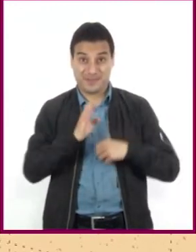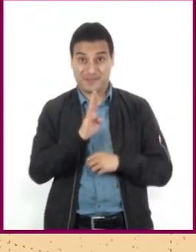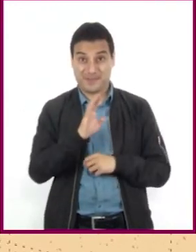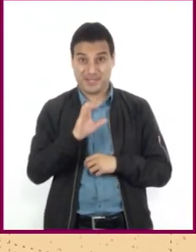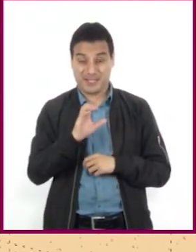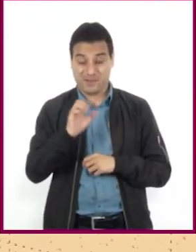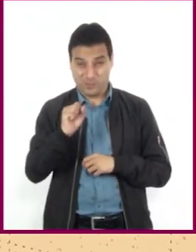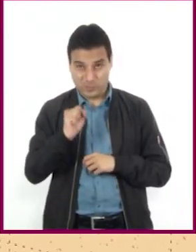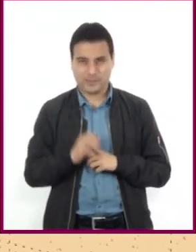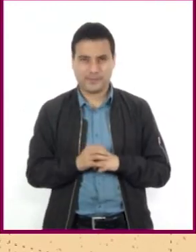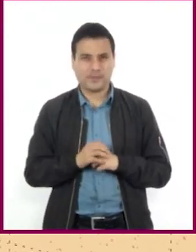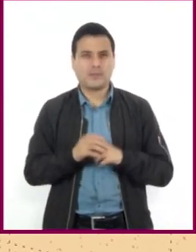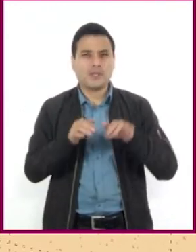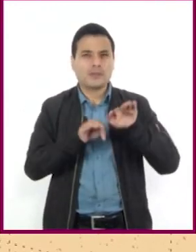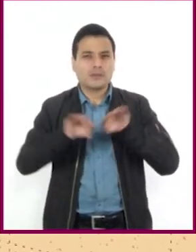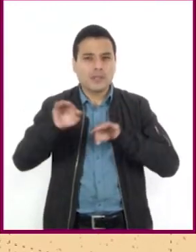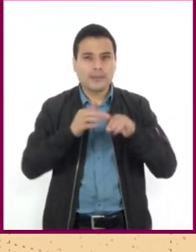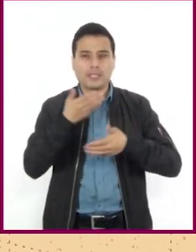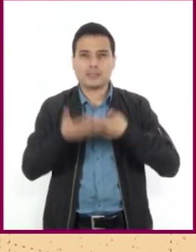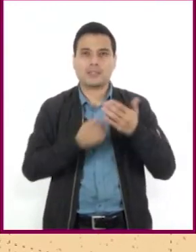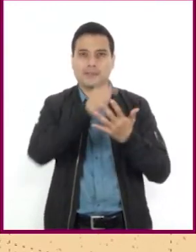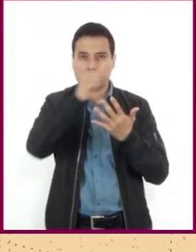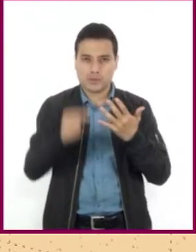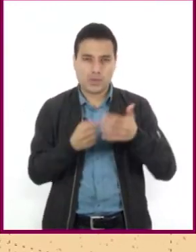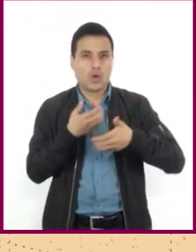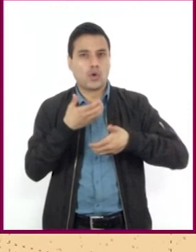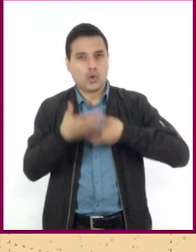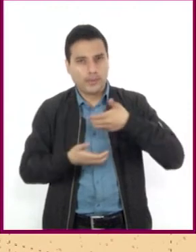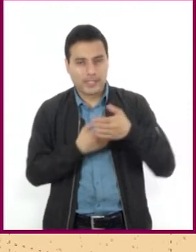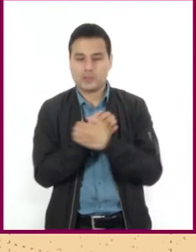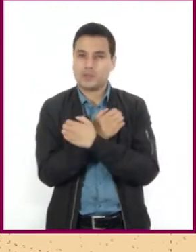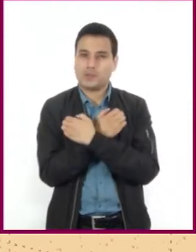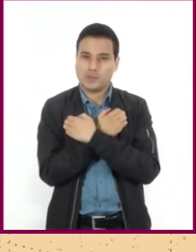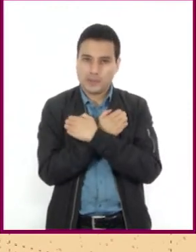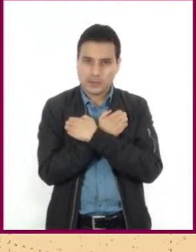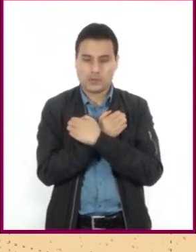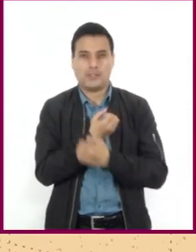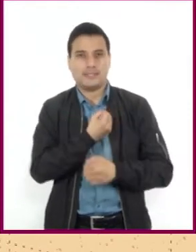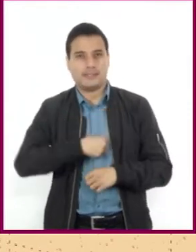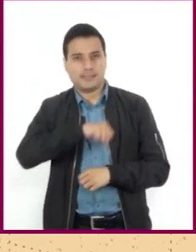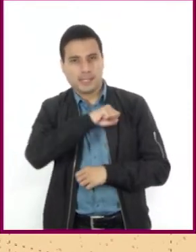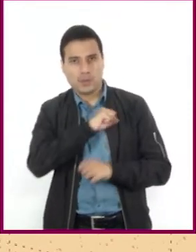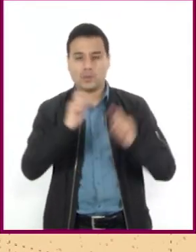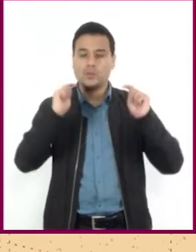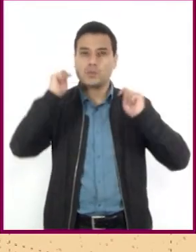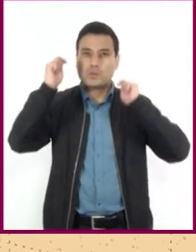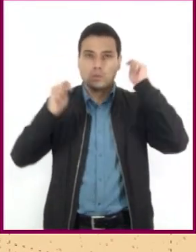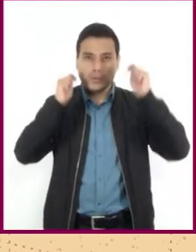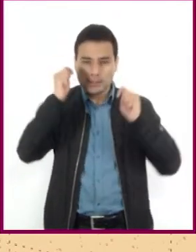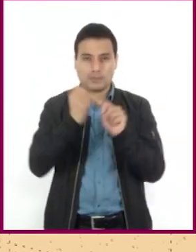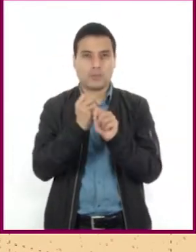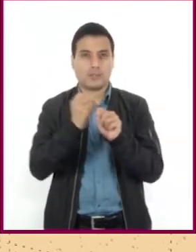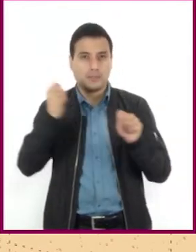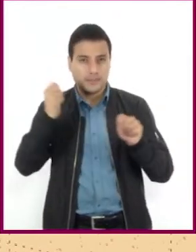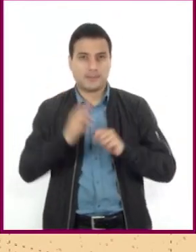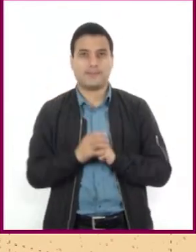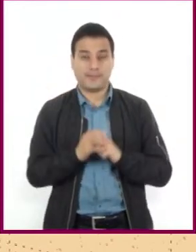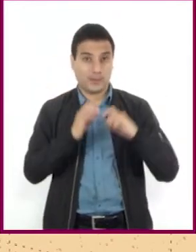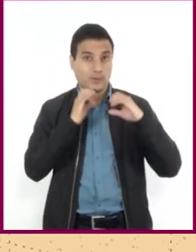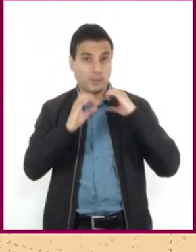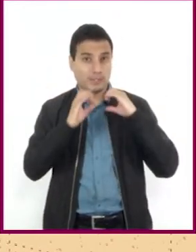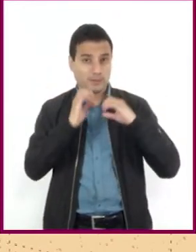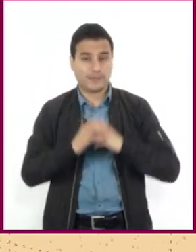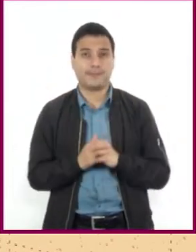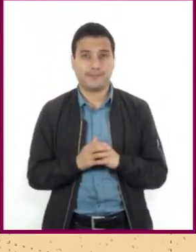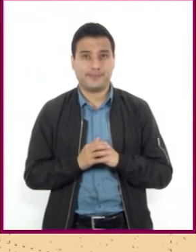actividades de servicios, como el comercio, la educación, la salud, el turismo, el transporte y la comunicación,